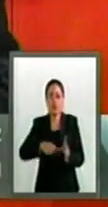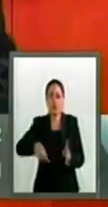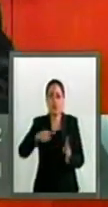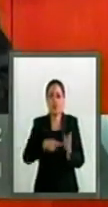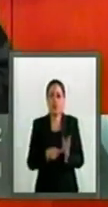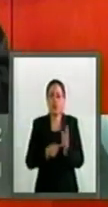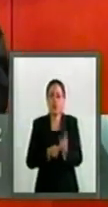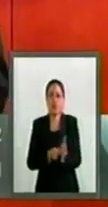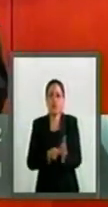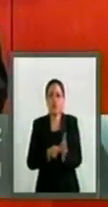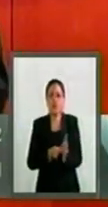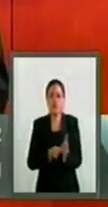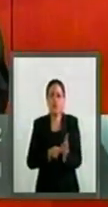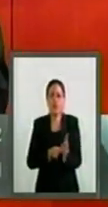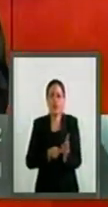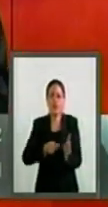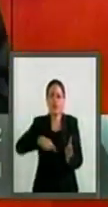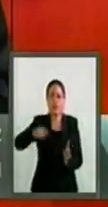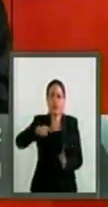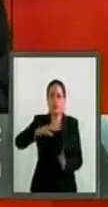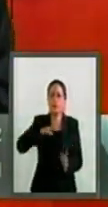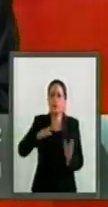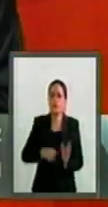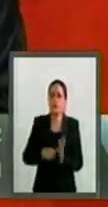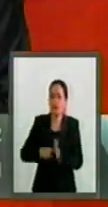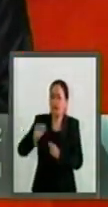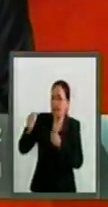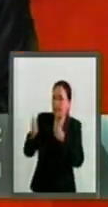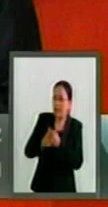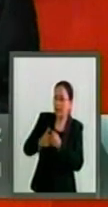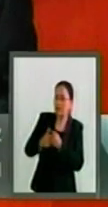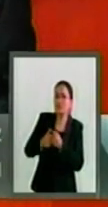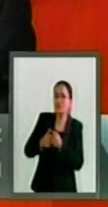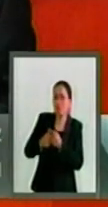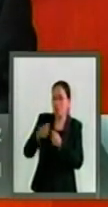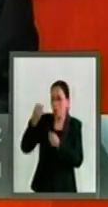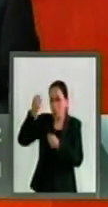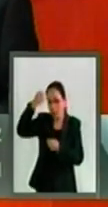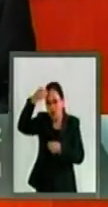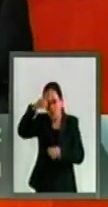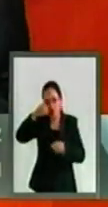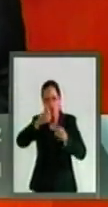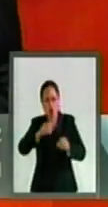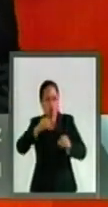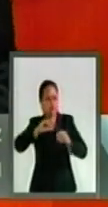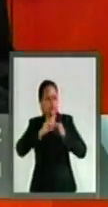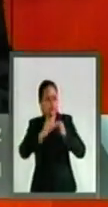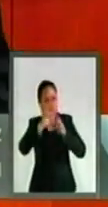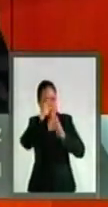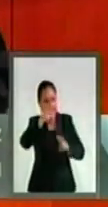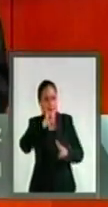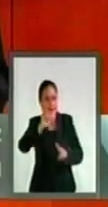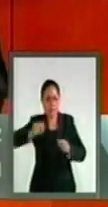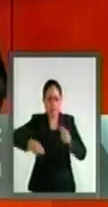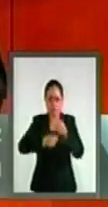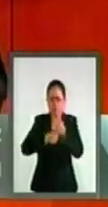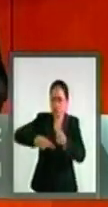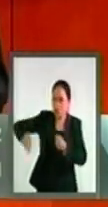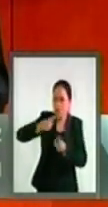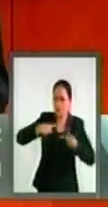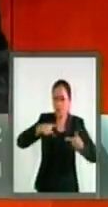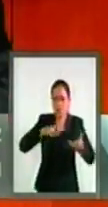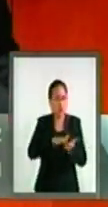rompimiento constitucional por vías no constitucionales ni democráticas sin respaldo de la soberanía popular